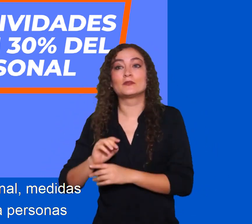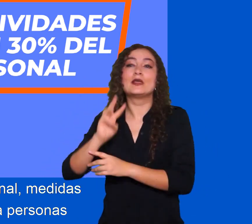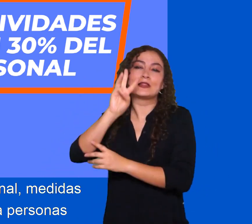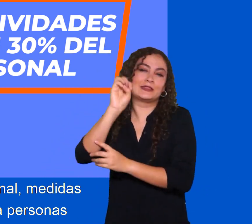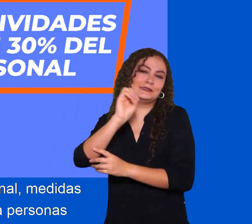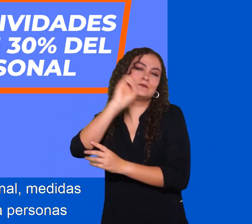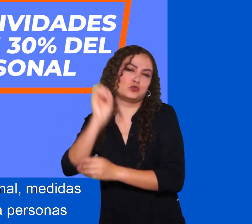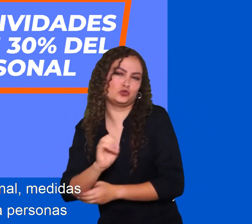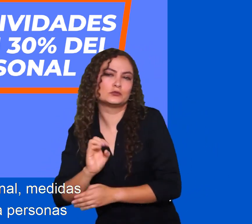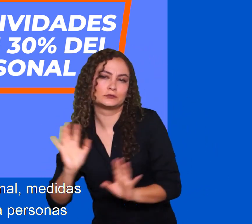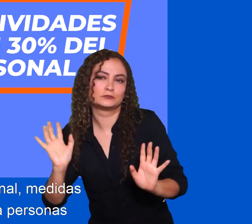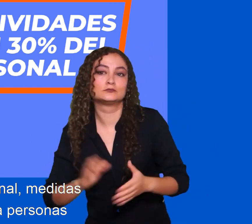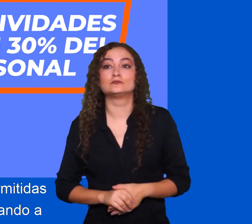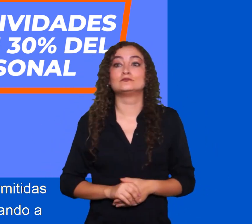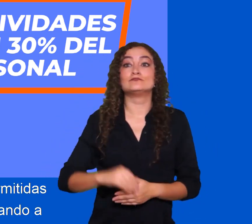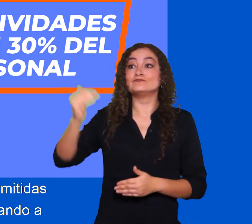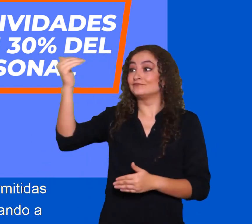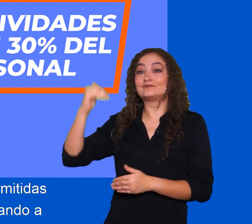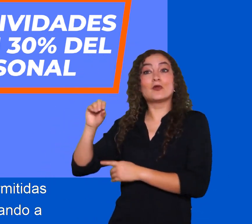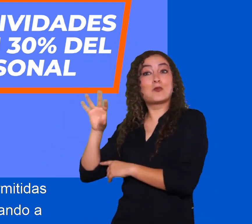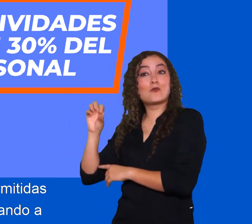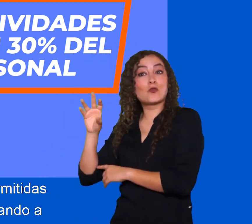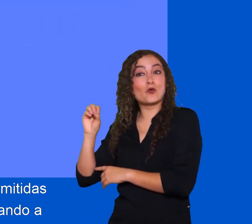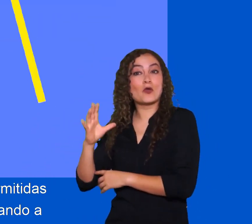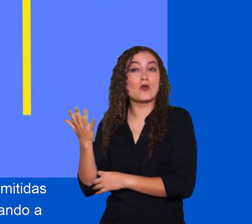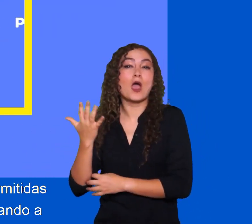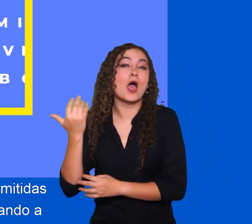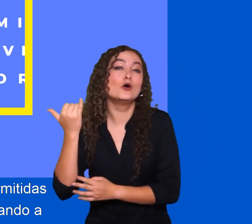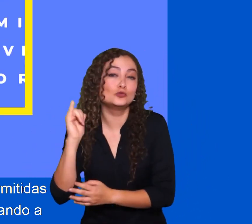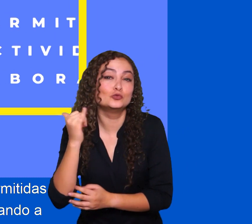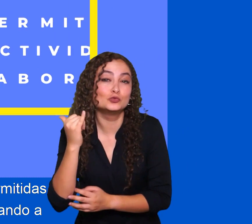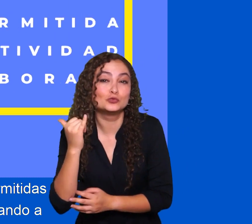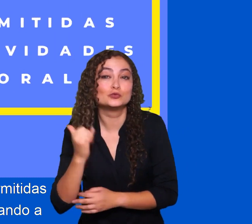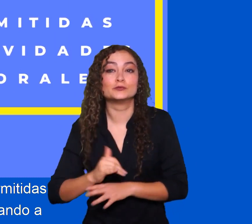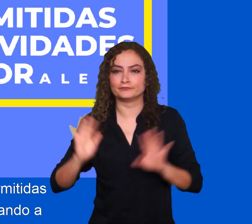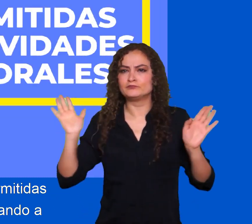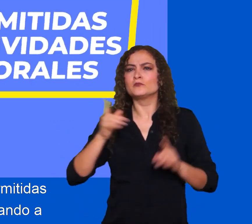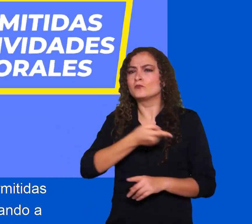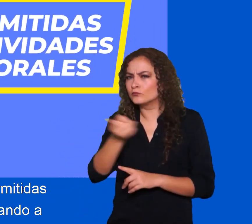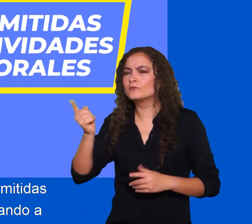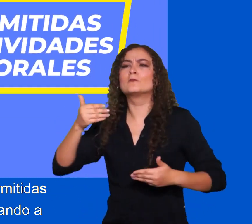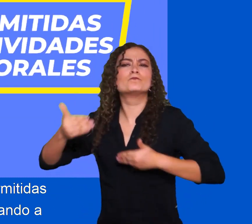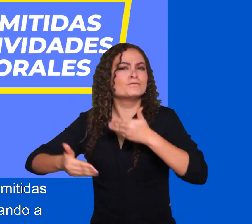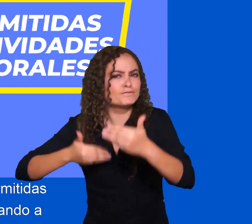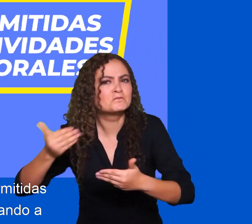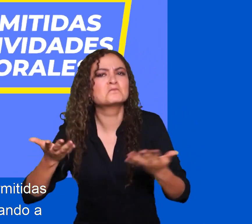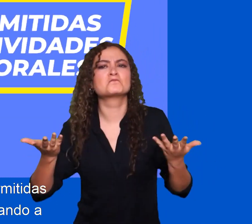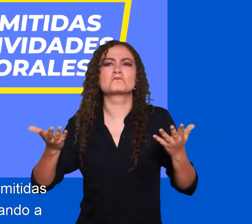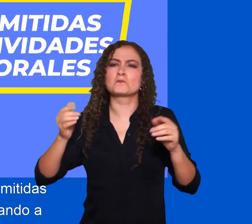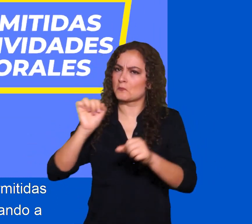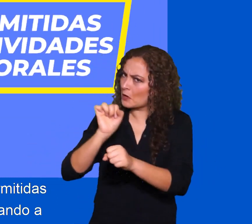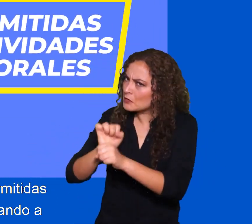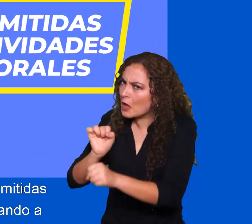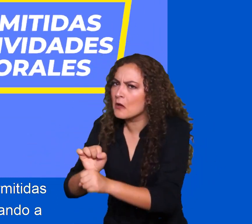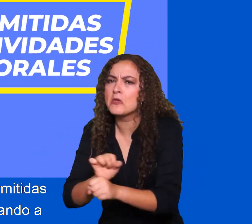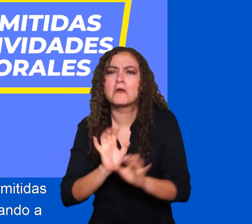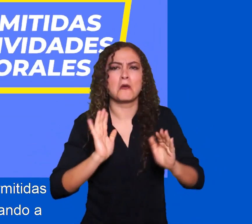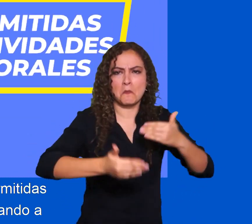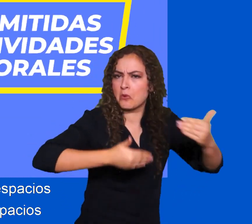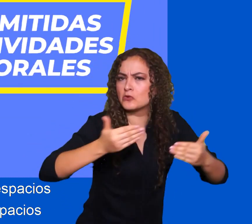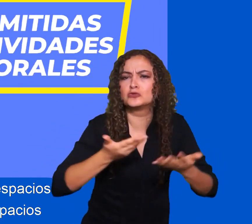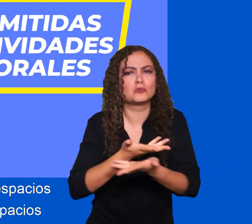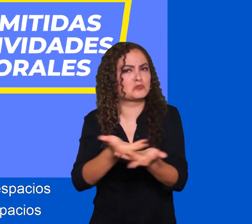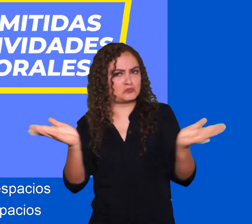cuidado de la salud, en especial a personas vulnerables. Color amarillo. Están permitidas todas las actividades laborales,